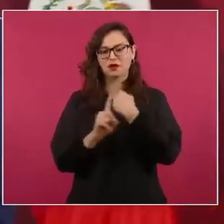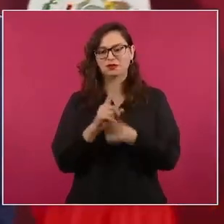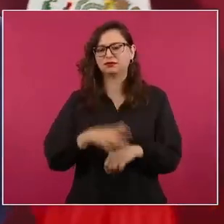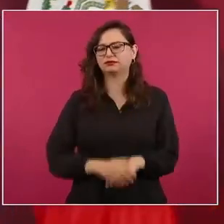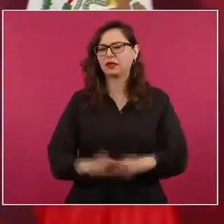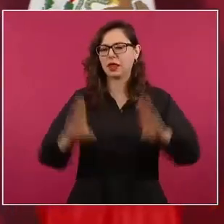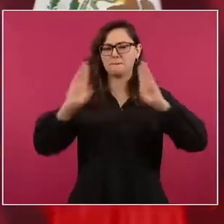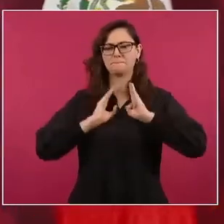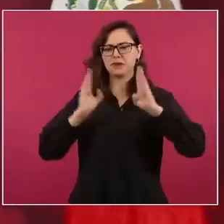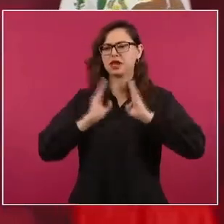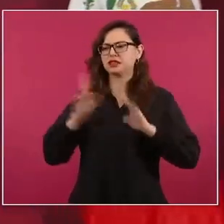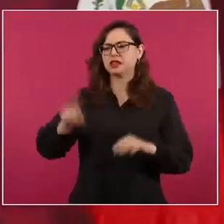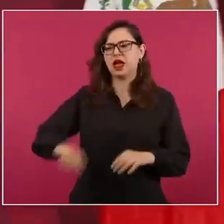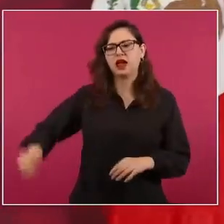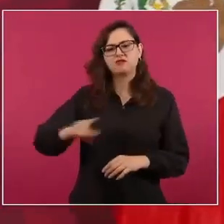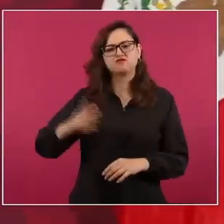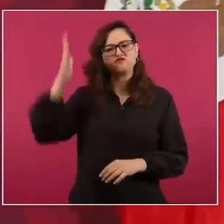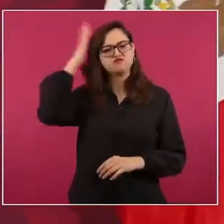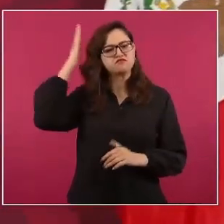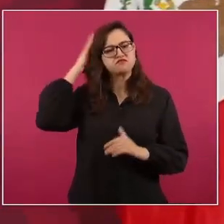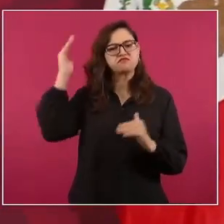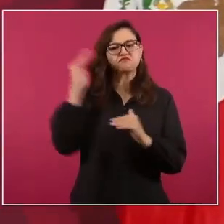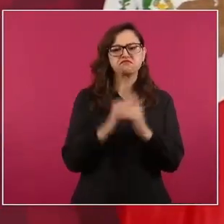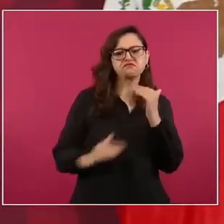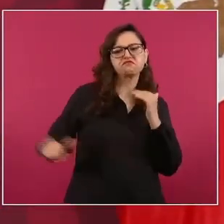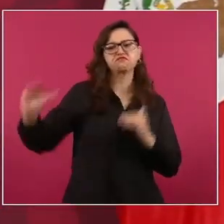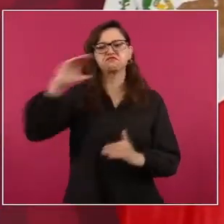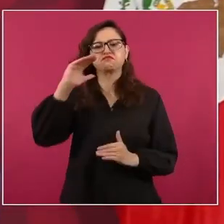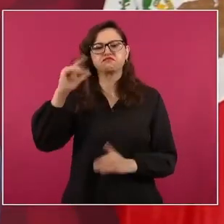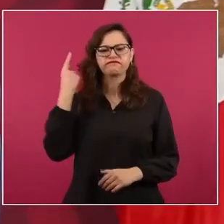comandante supremo de las Fuerzas Armadas es el presidente.